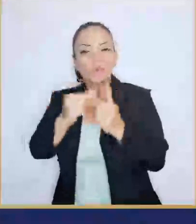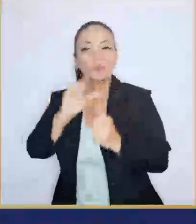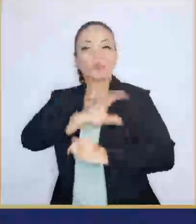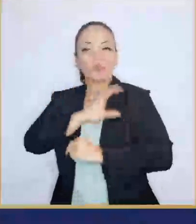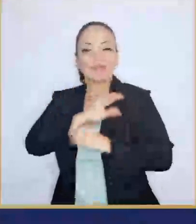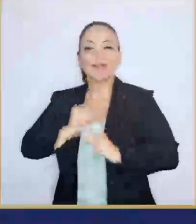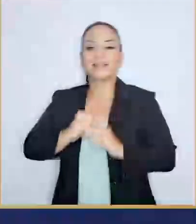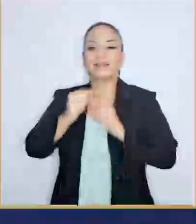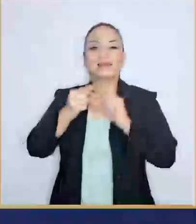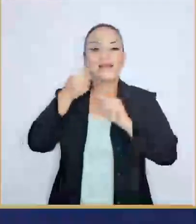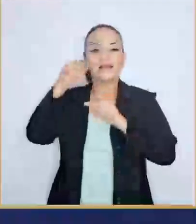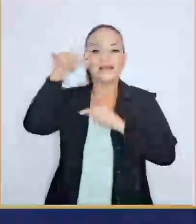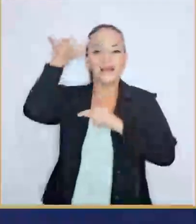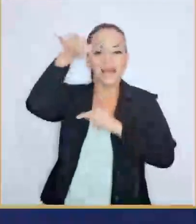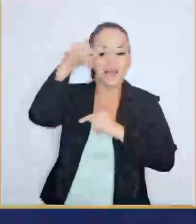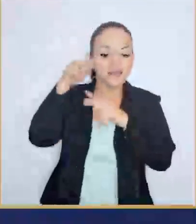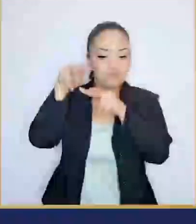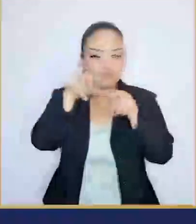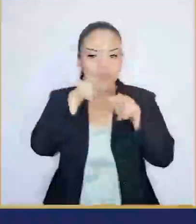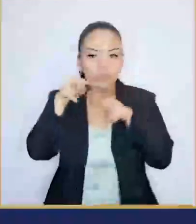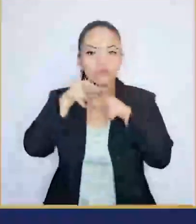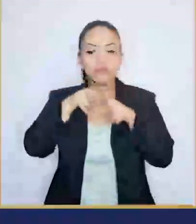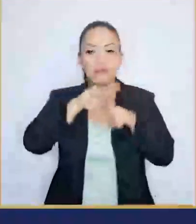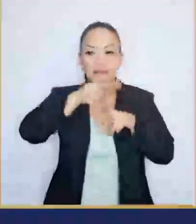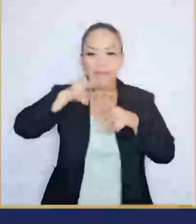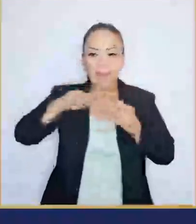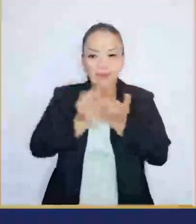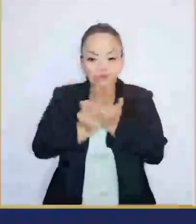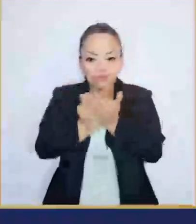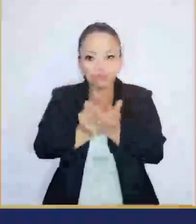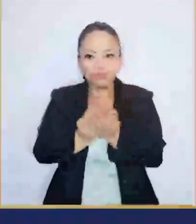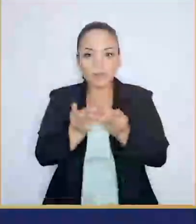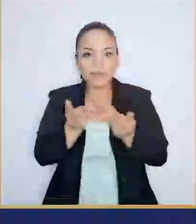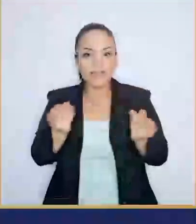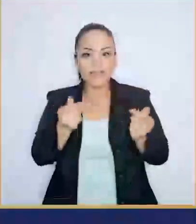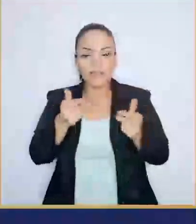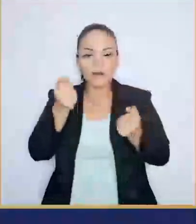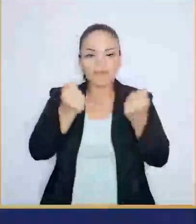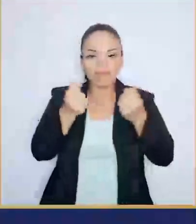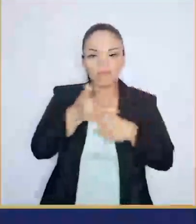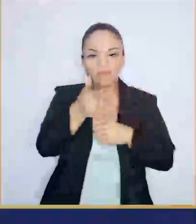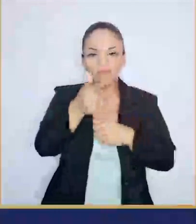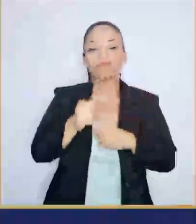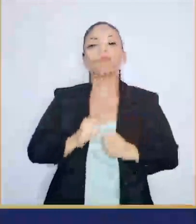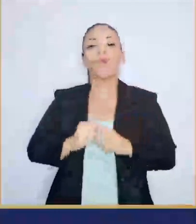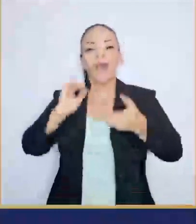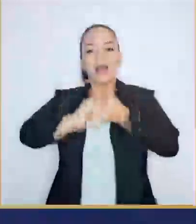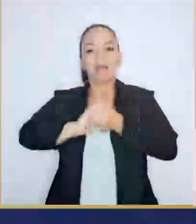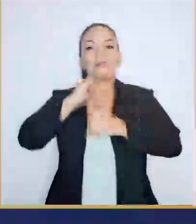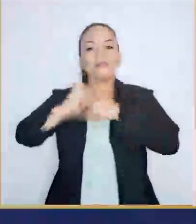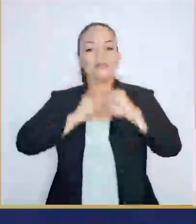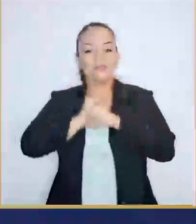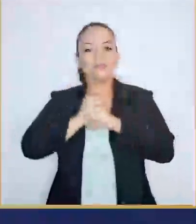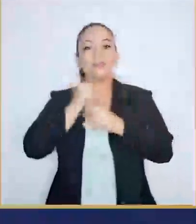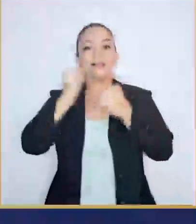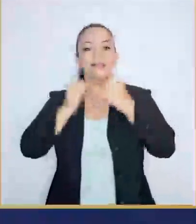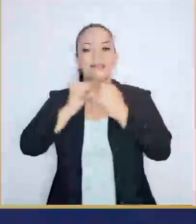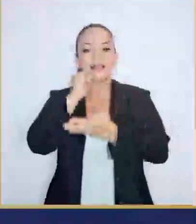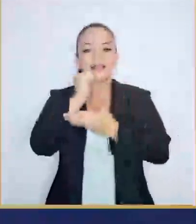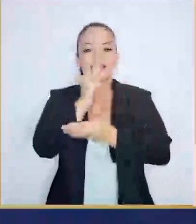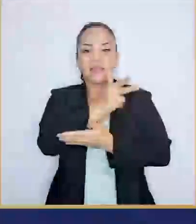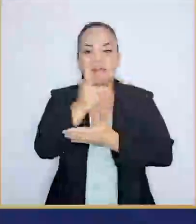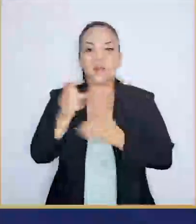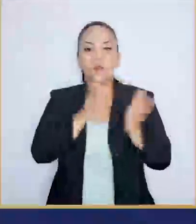Seguimos trabajando todas las fuerzas policiales desde aire, mar y tierra Con nuestros aliados internacionales en un frente común